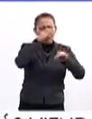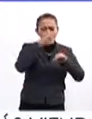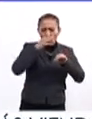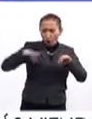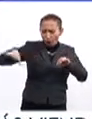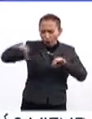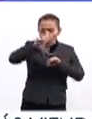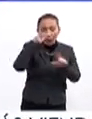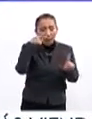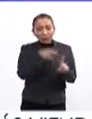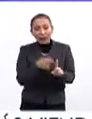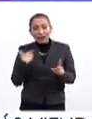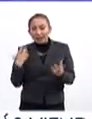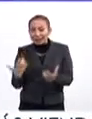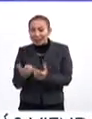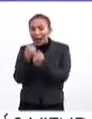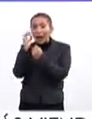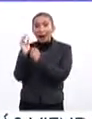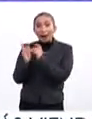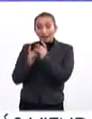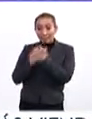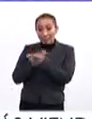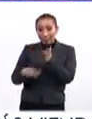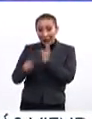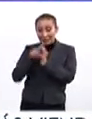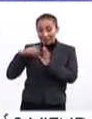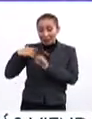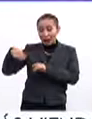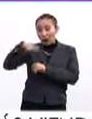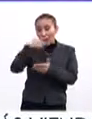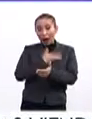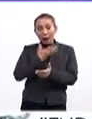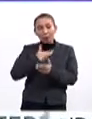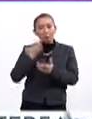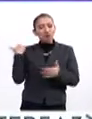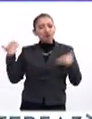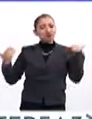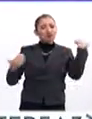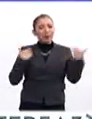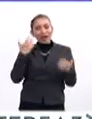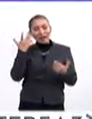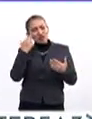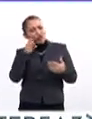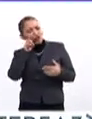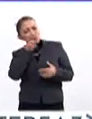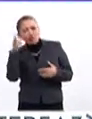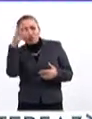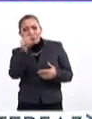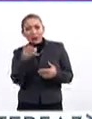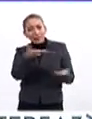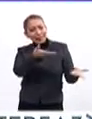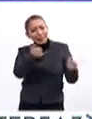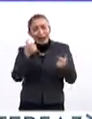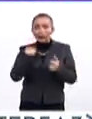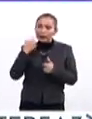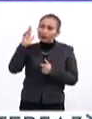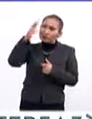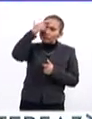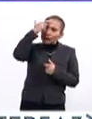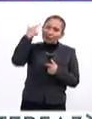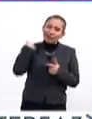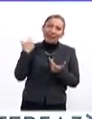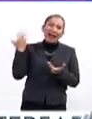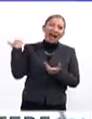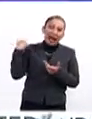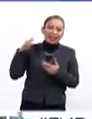que tiene como objetivo recuperar a la Plaza de la Constitución como lugar de esparcimiento y disfrute, evocando a la nostalgia y